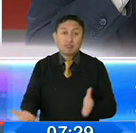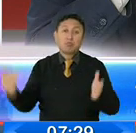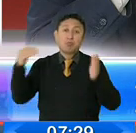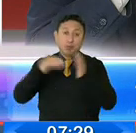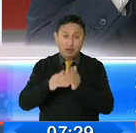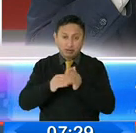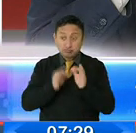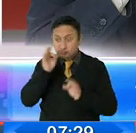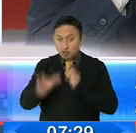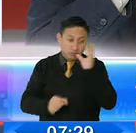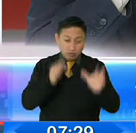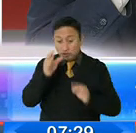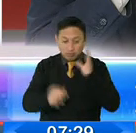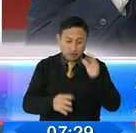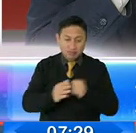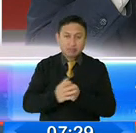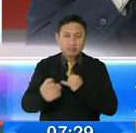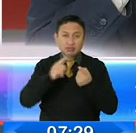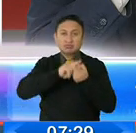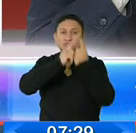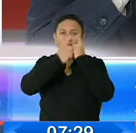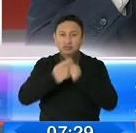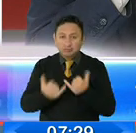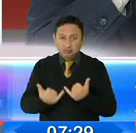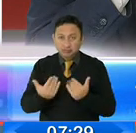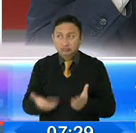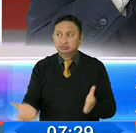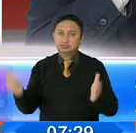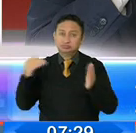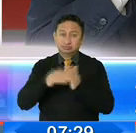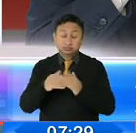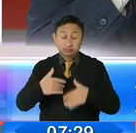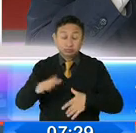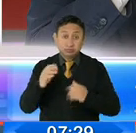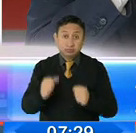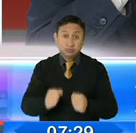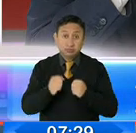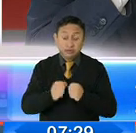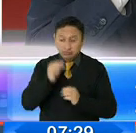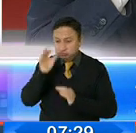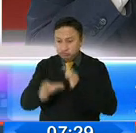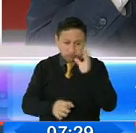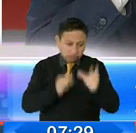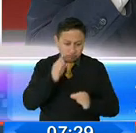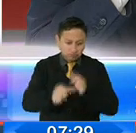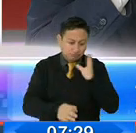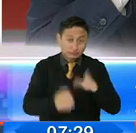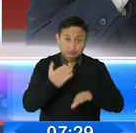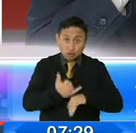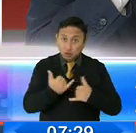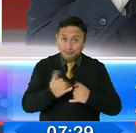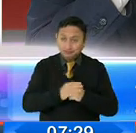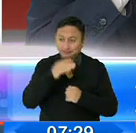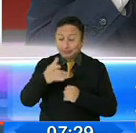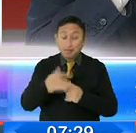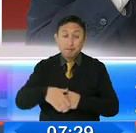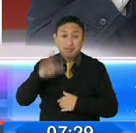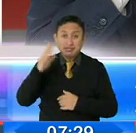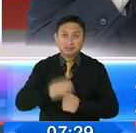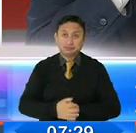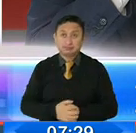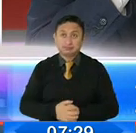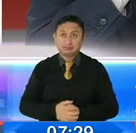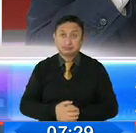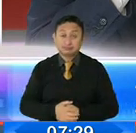un rebrote, que el virus mute y que se convierta en algo mucho más potente de lo que de lo que estamos creyendo.